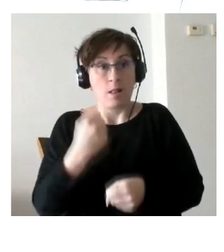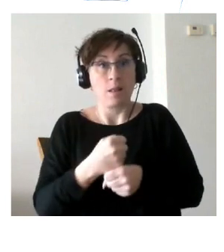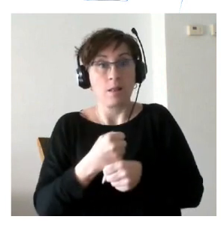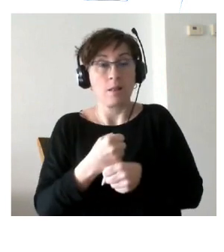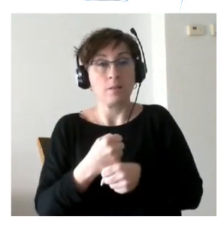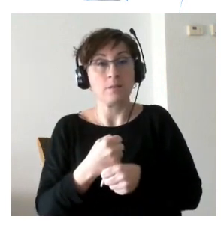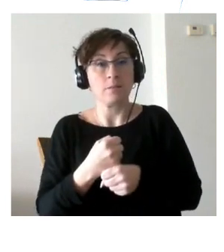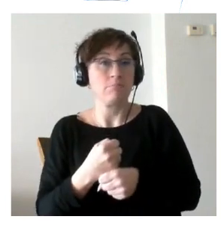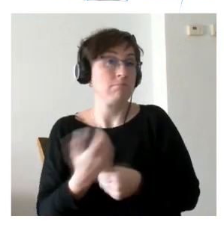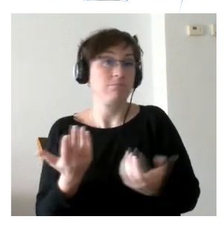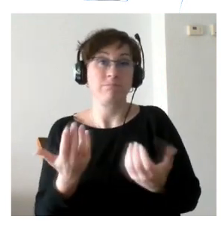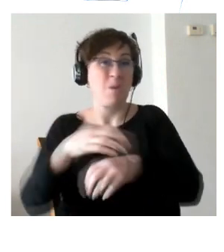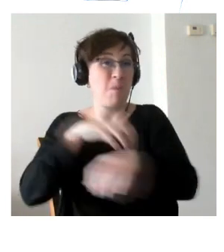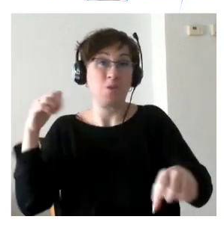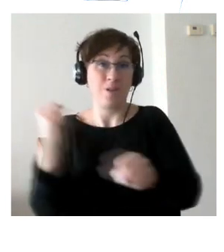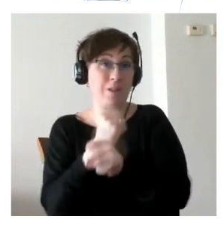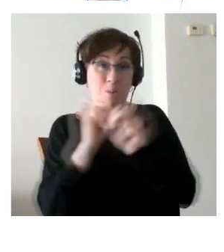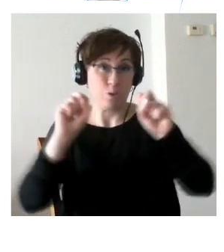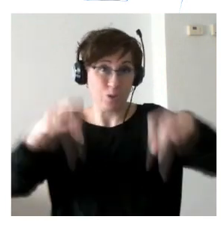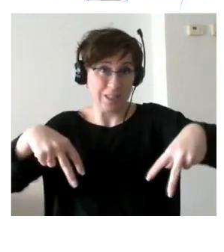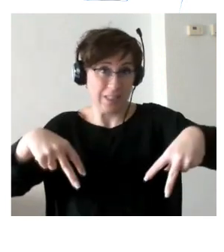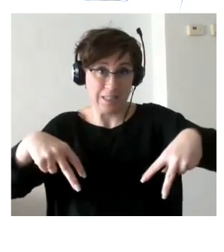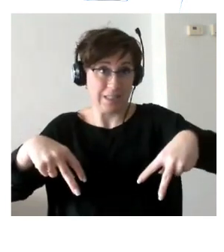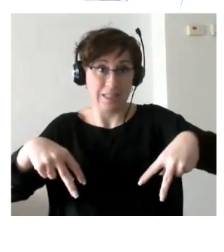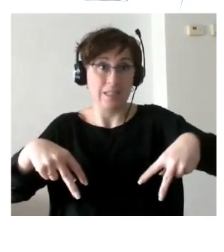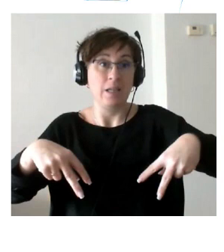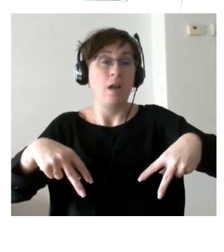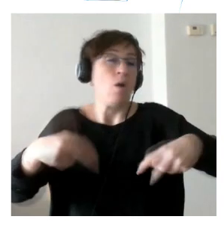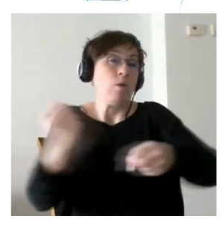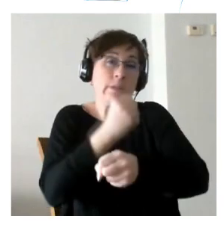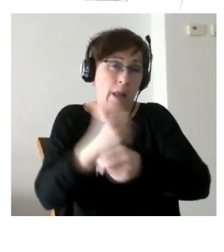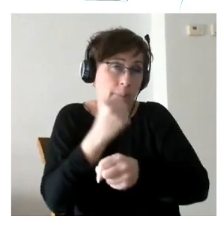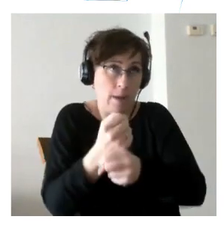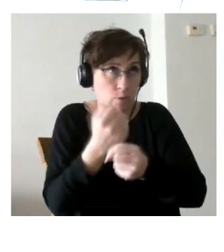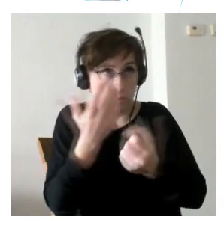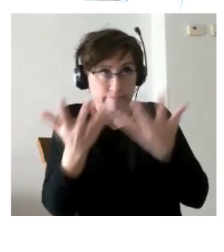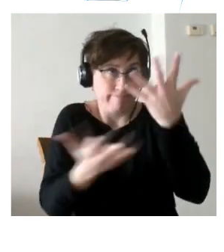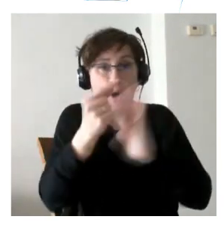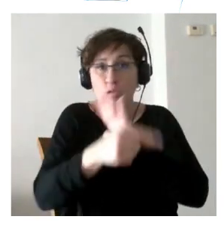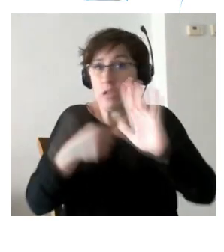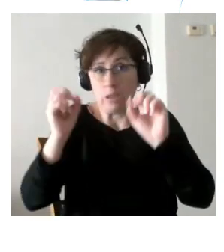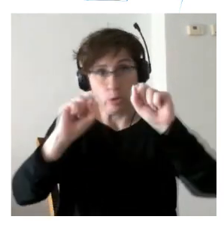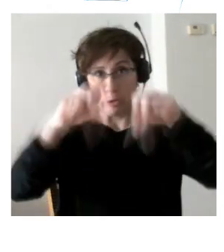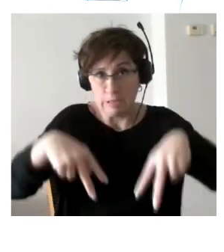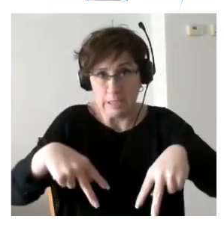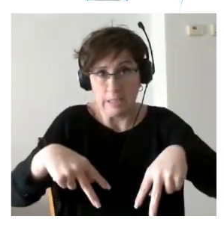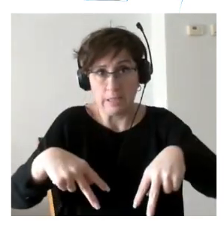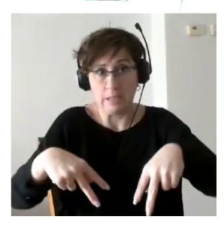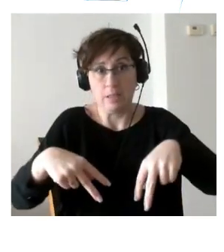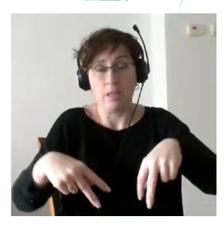pues es que la mayor parte estaba sin trabajo o se trabajaban con trabajo sin contrato antes de entrar en prisión